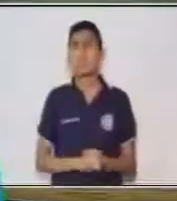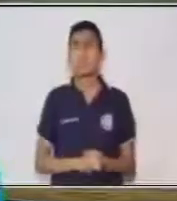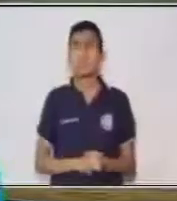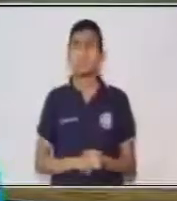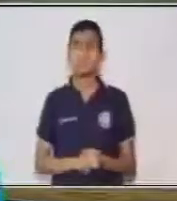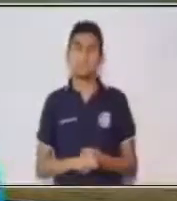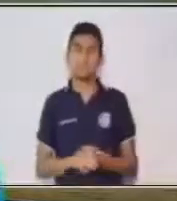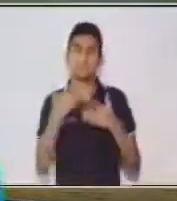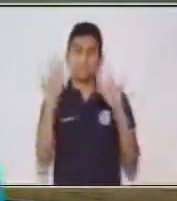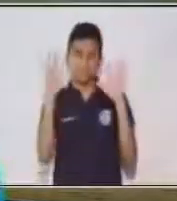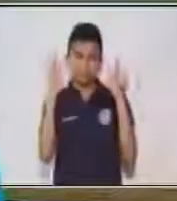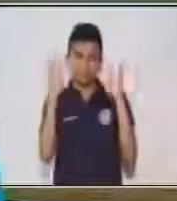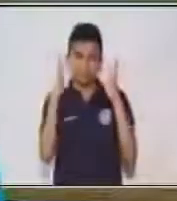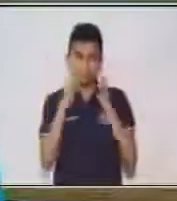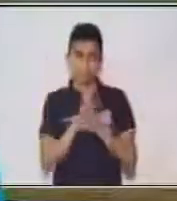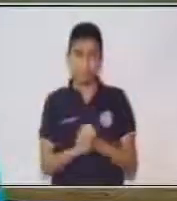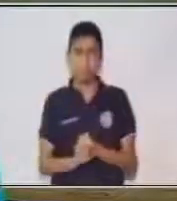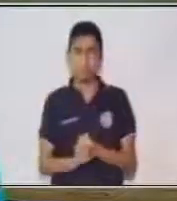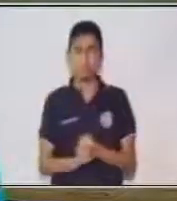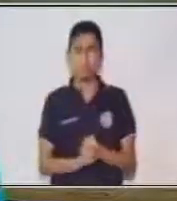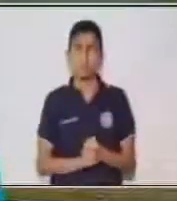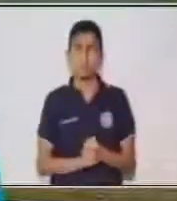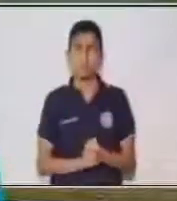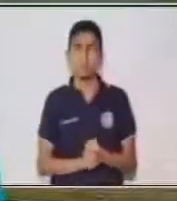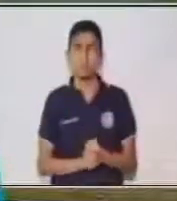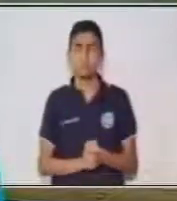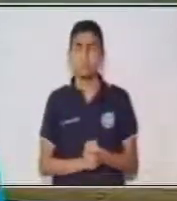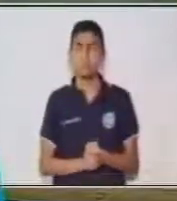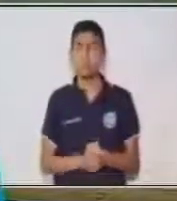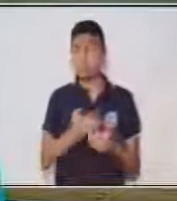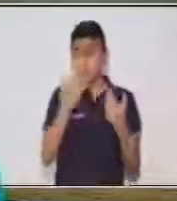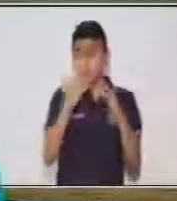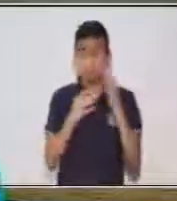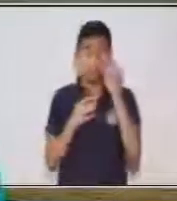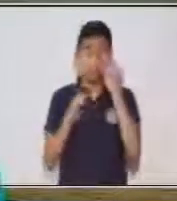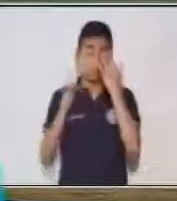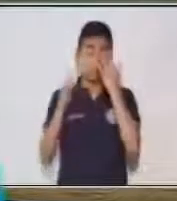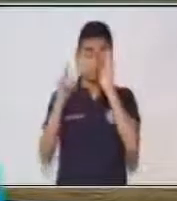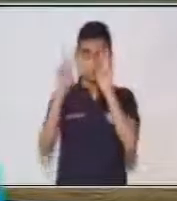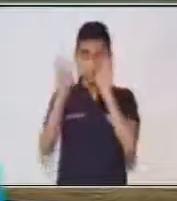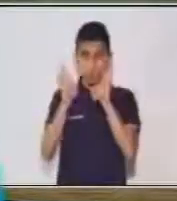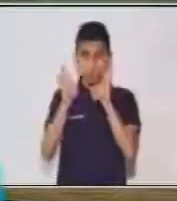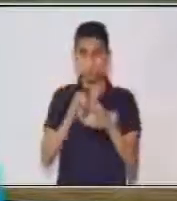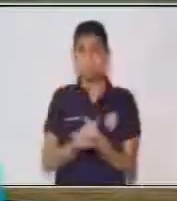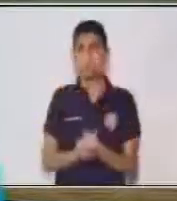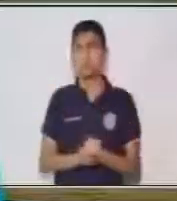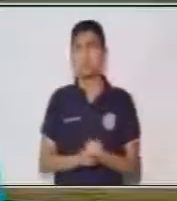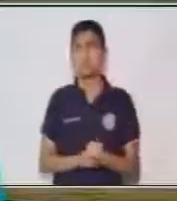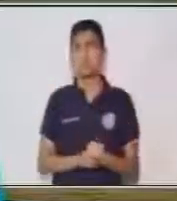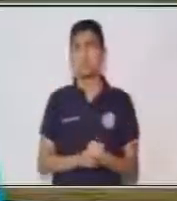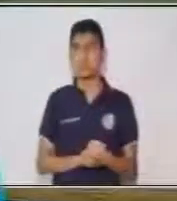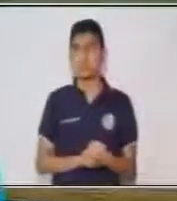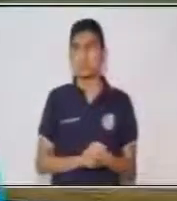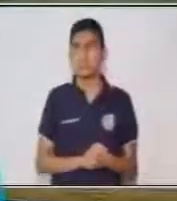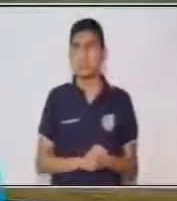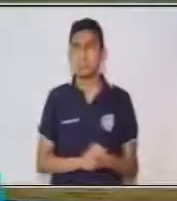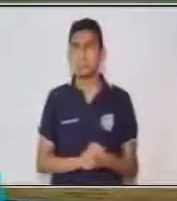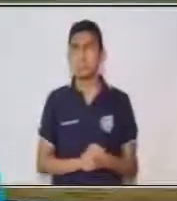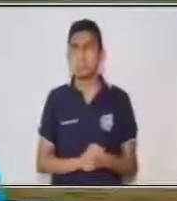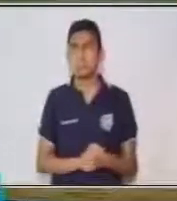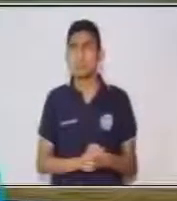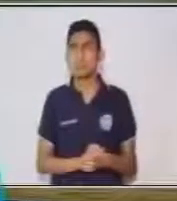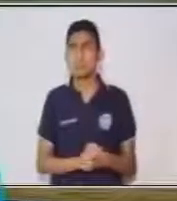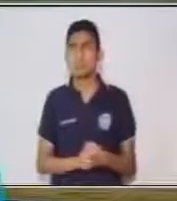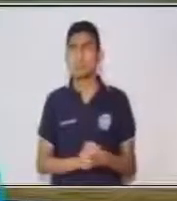Muy bien, te felicito. Nos tocaría el número